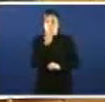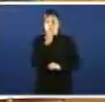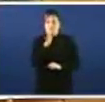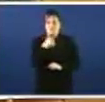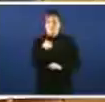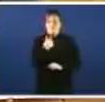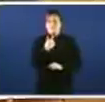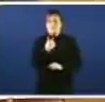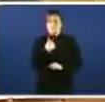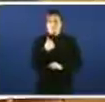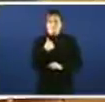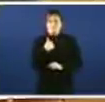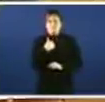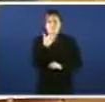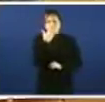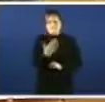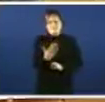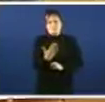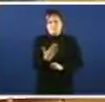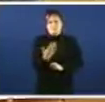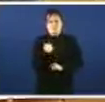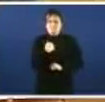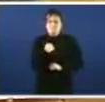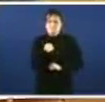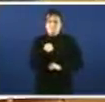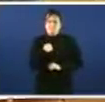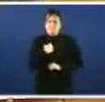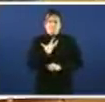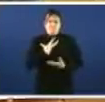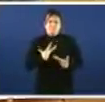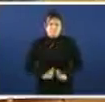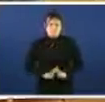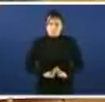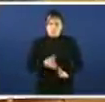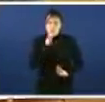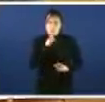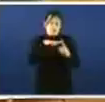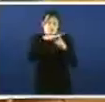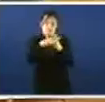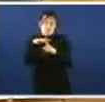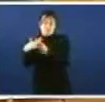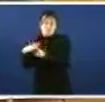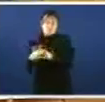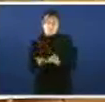estou francamente entristecido, non? Por todo o que está a acontecer.